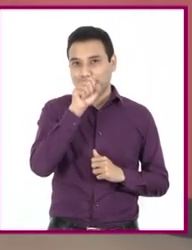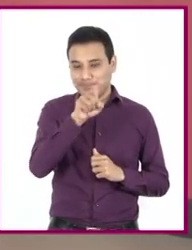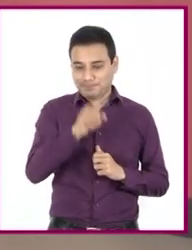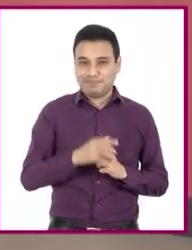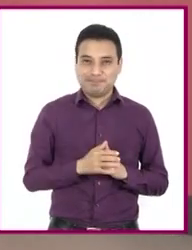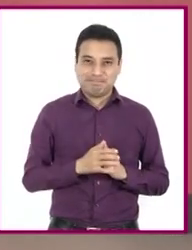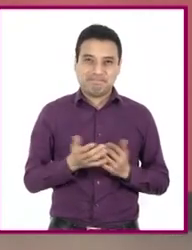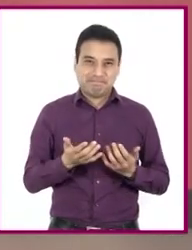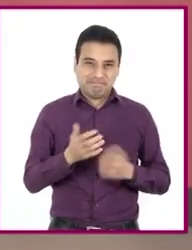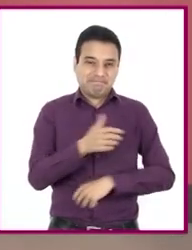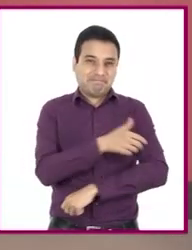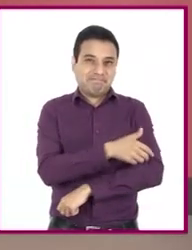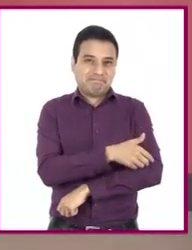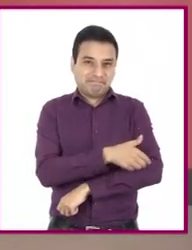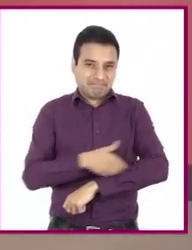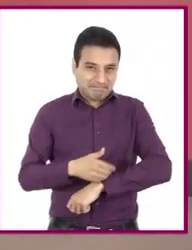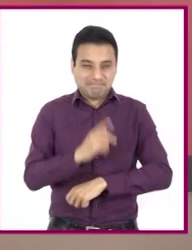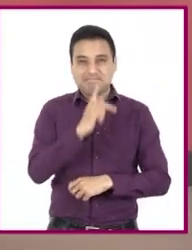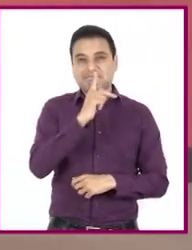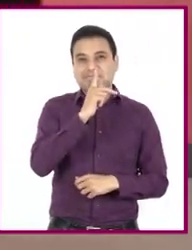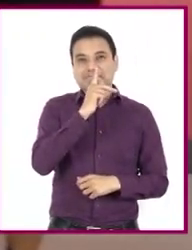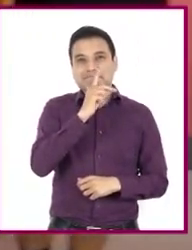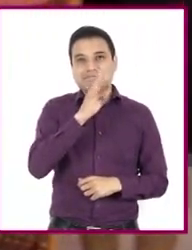los acompañan y guían en casa.